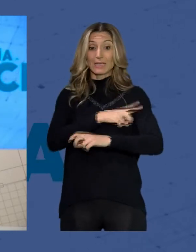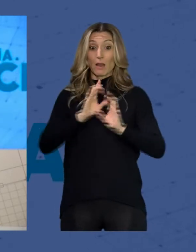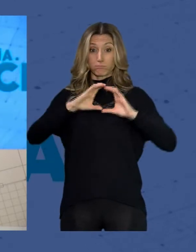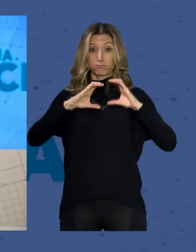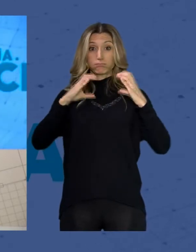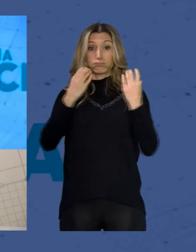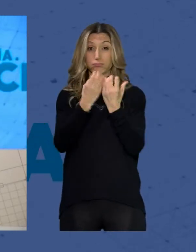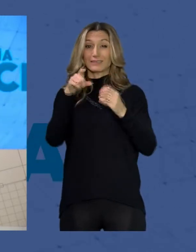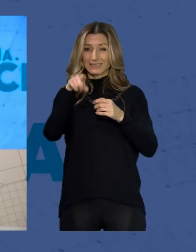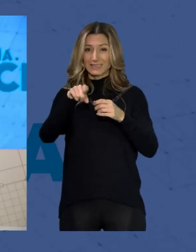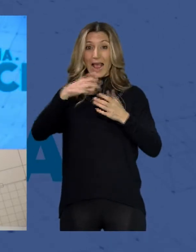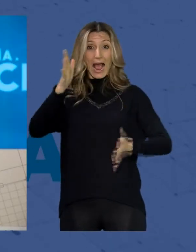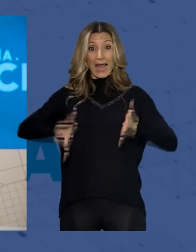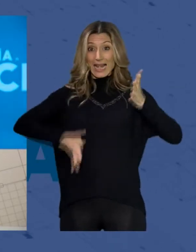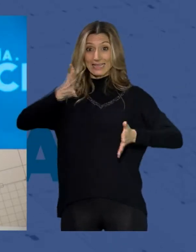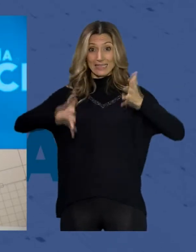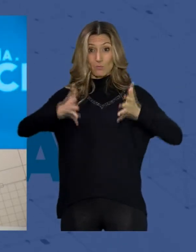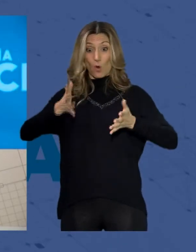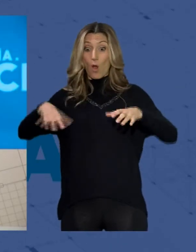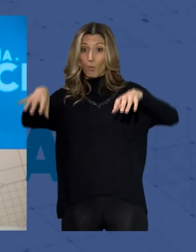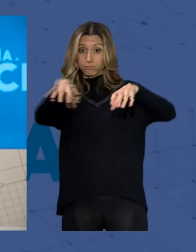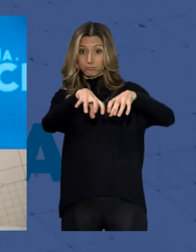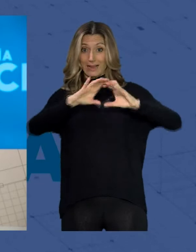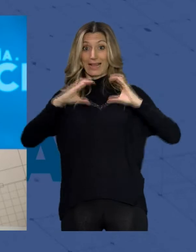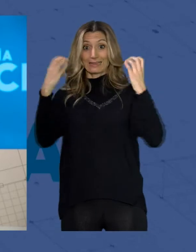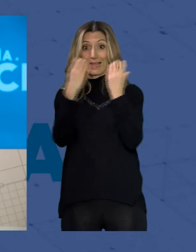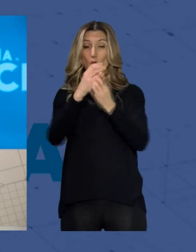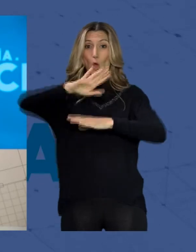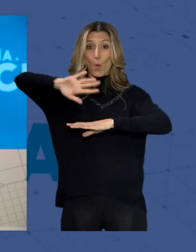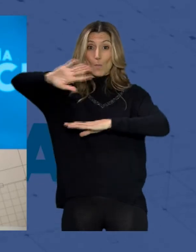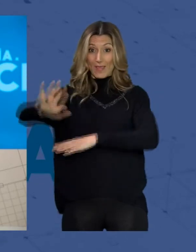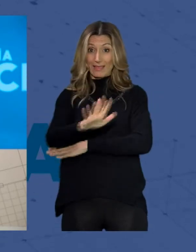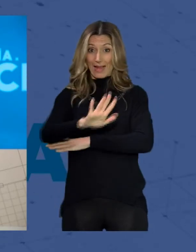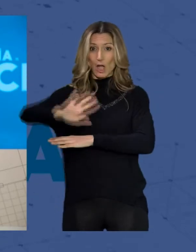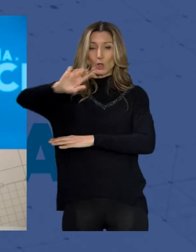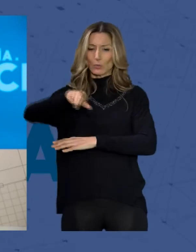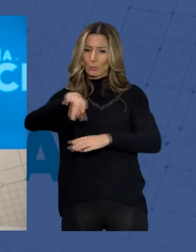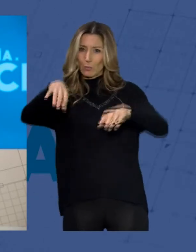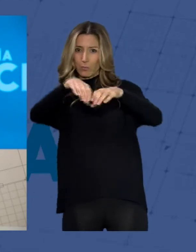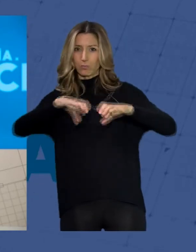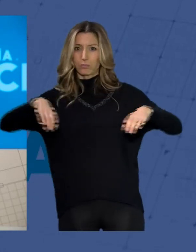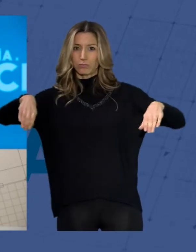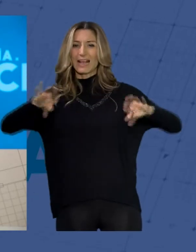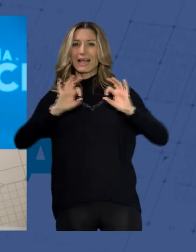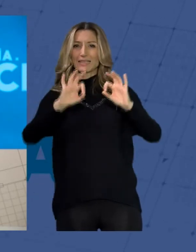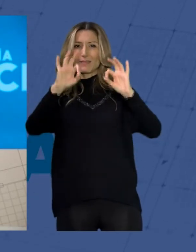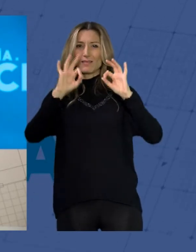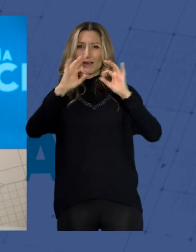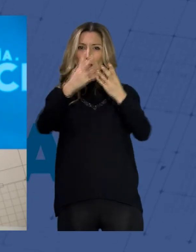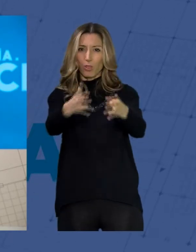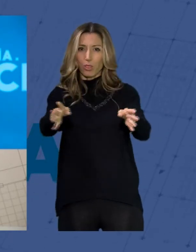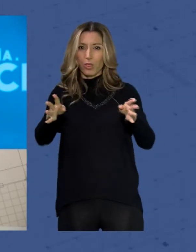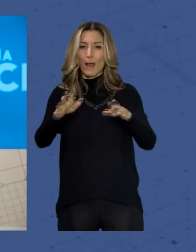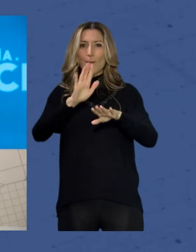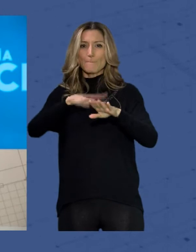atletismo del anexo del estadio de los Juegos del Mediterráneo cuentan desde ya con una zona específica de lanzamientos